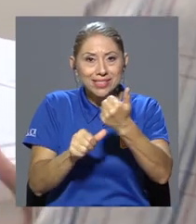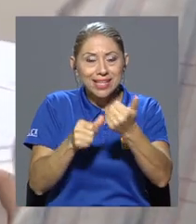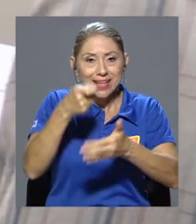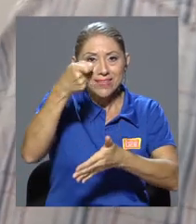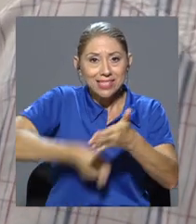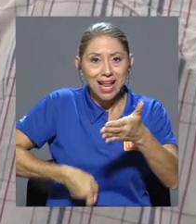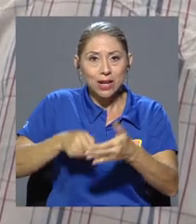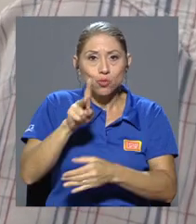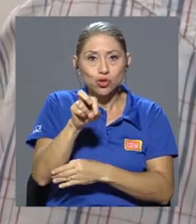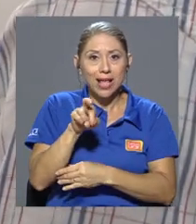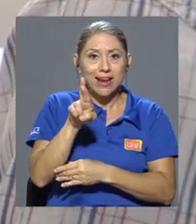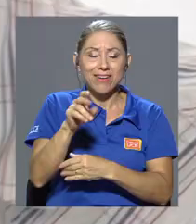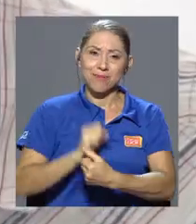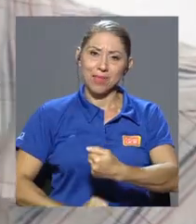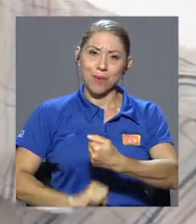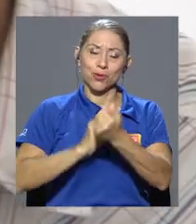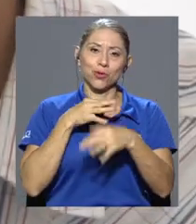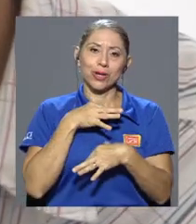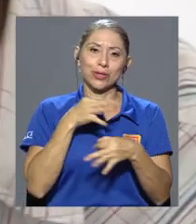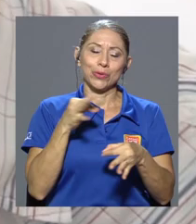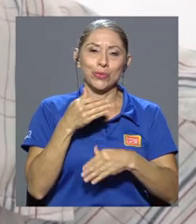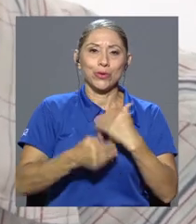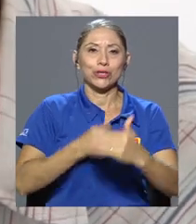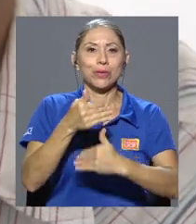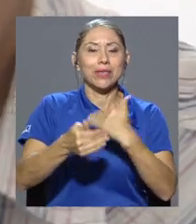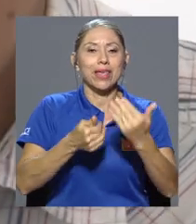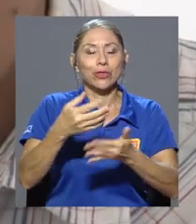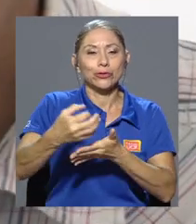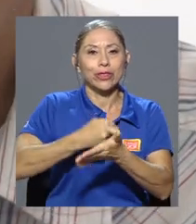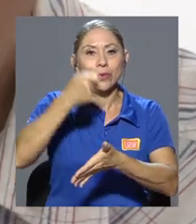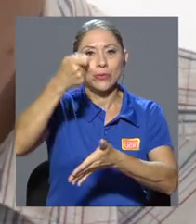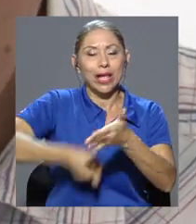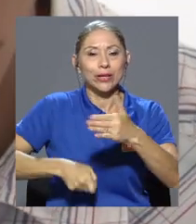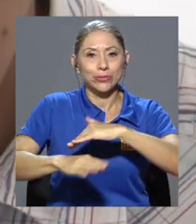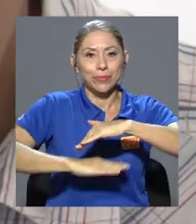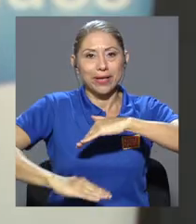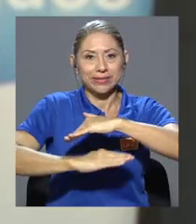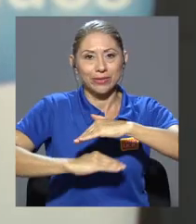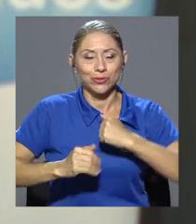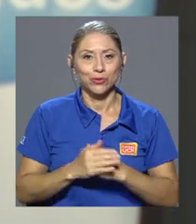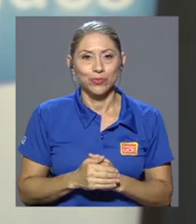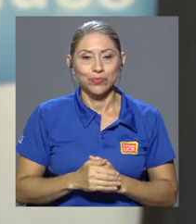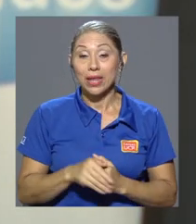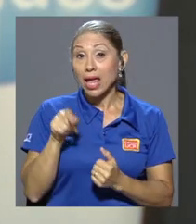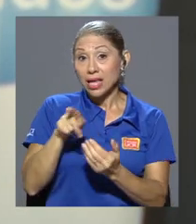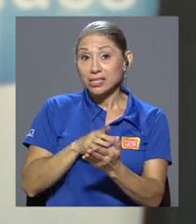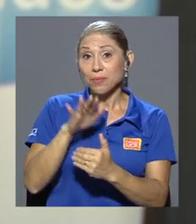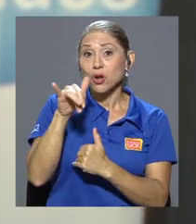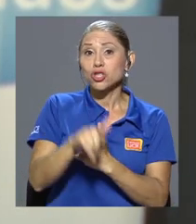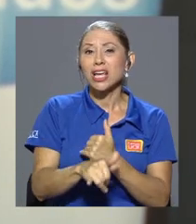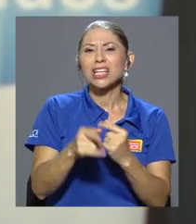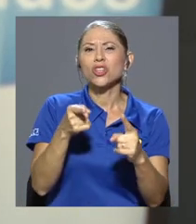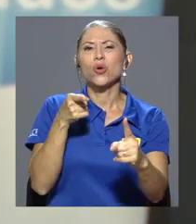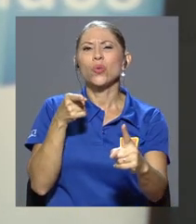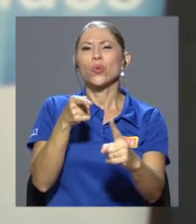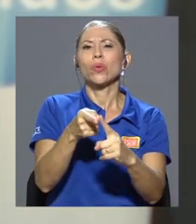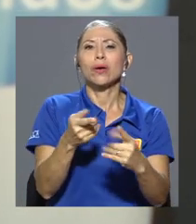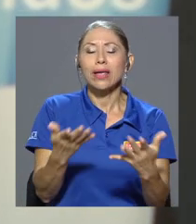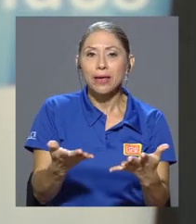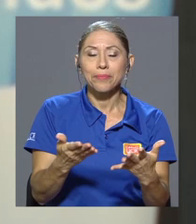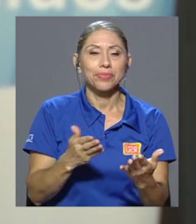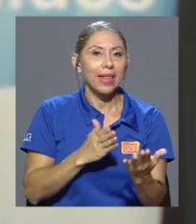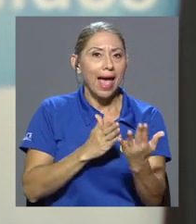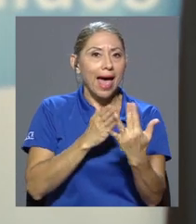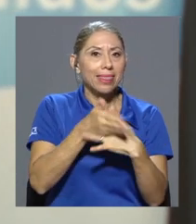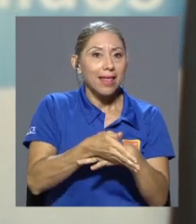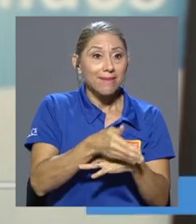UCR le brinda apoyo gratuito en procedimientos tributarios básicos. El proyecto lo que quiere es a través